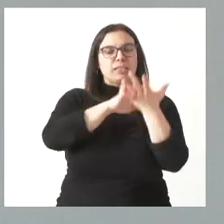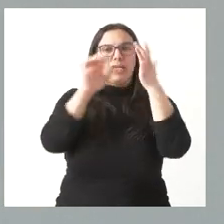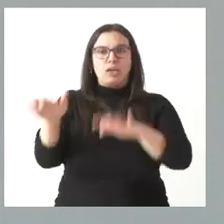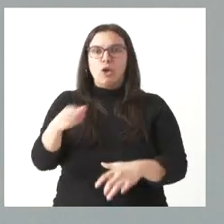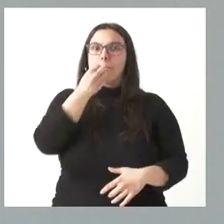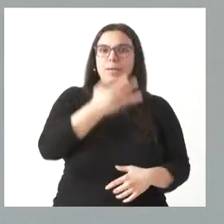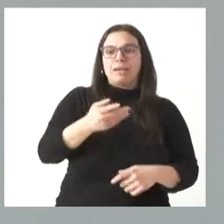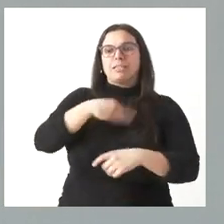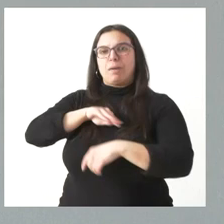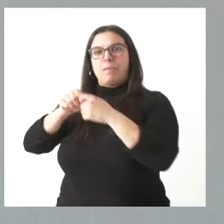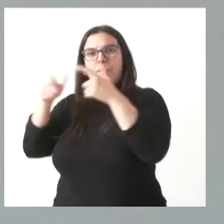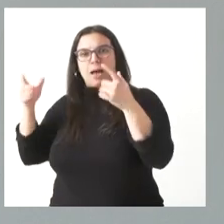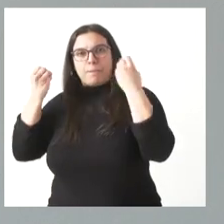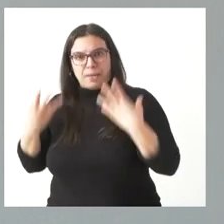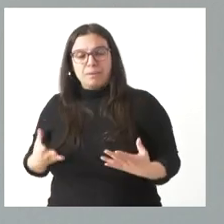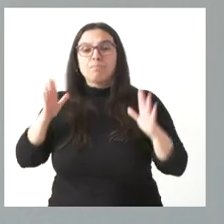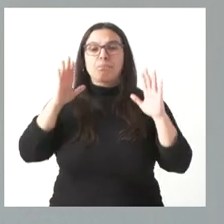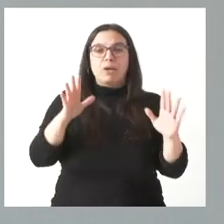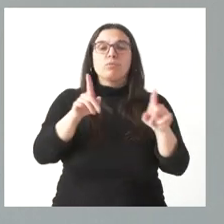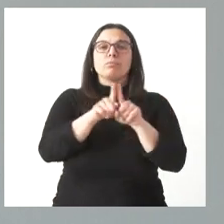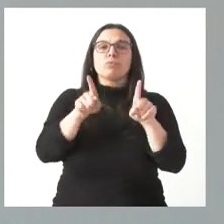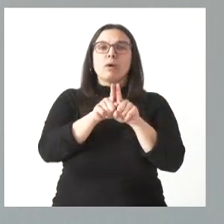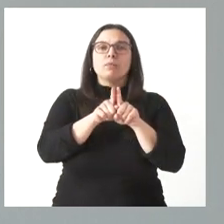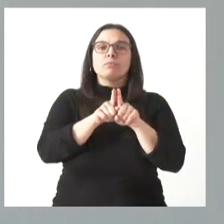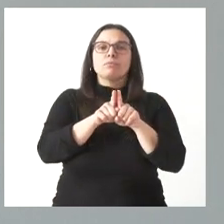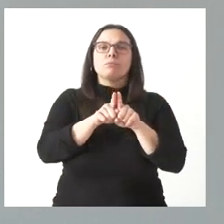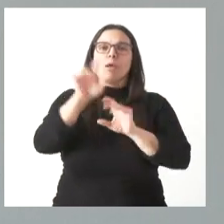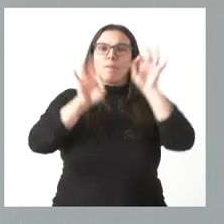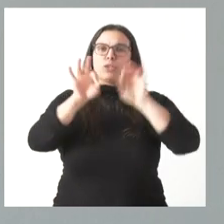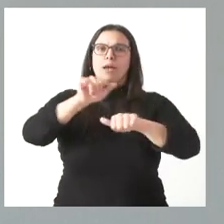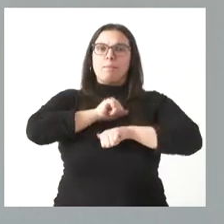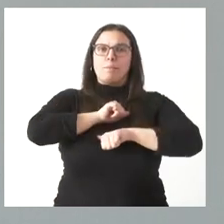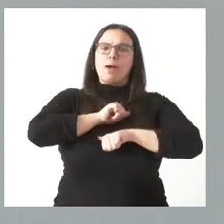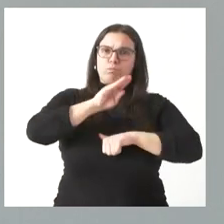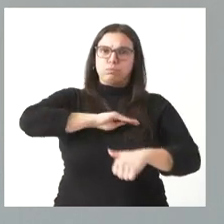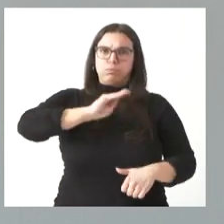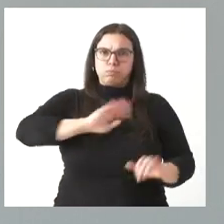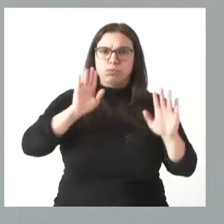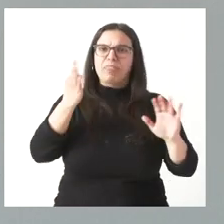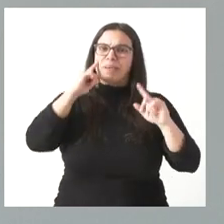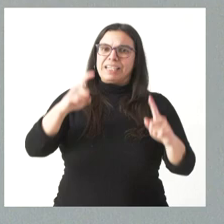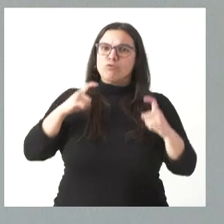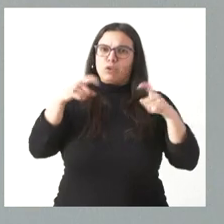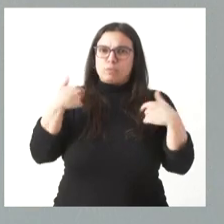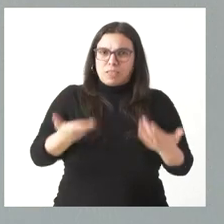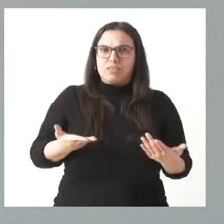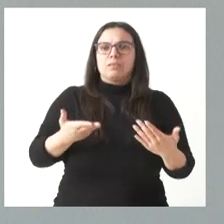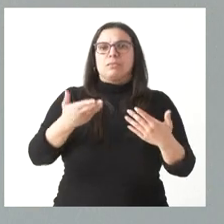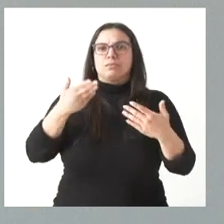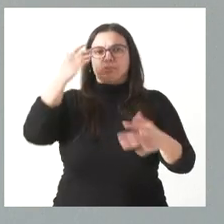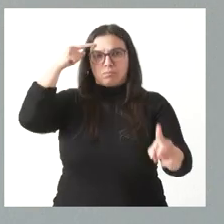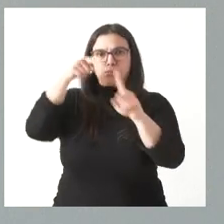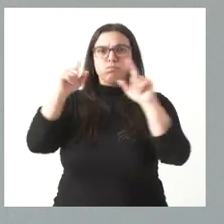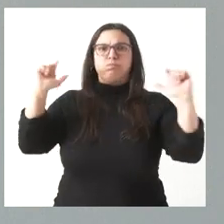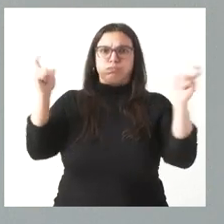en España, también somos conscientes que todavía tenemos altas cifras de desempleo, que tenemos que hacer esfuerzos en esta dirección